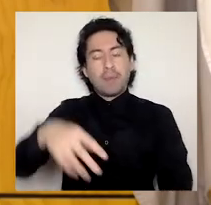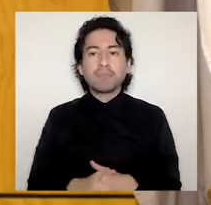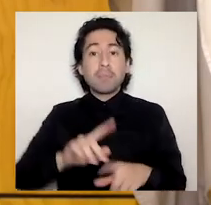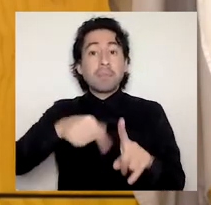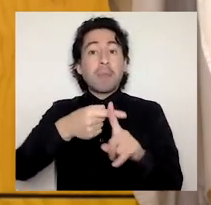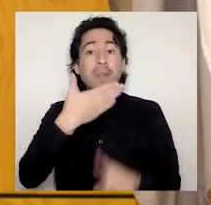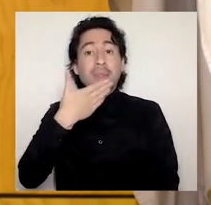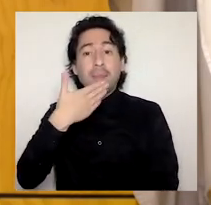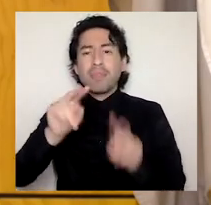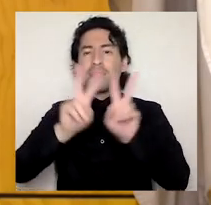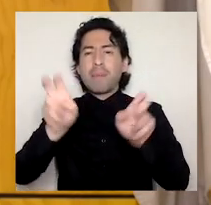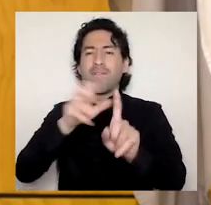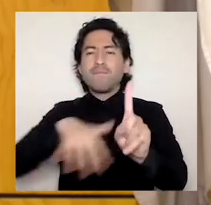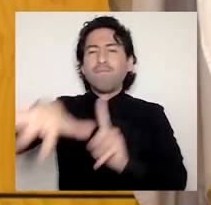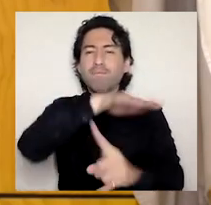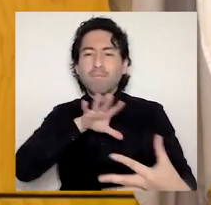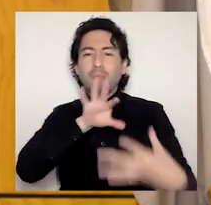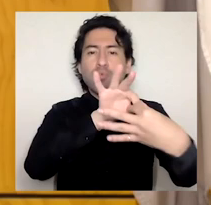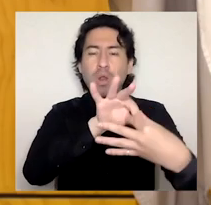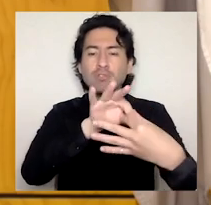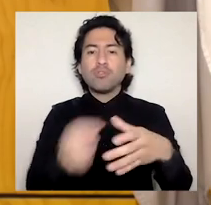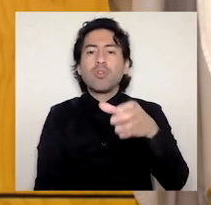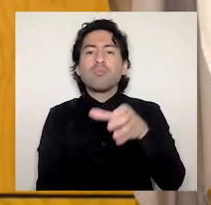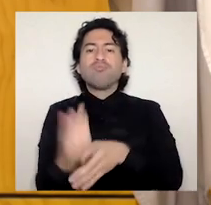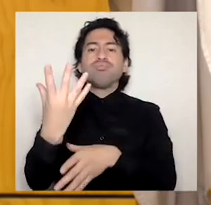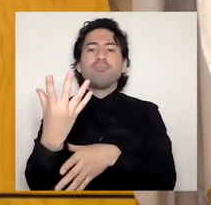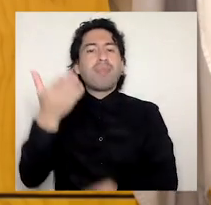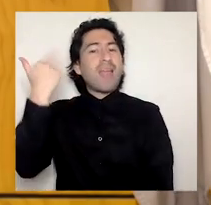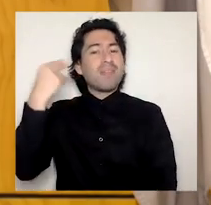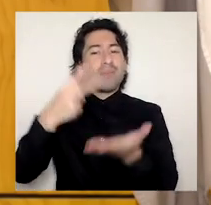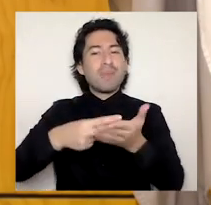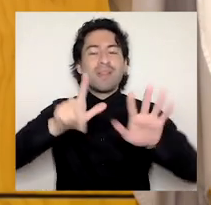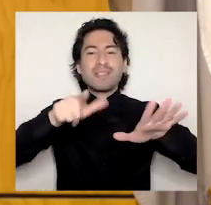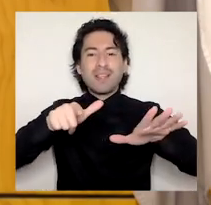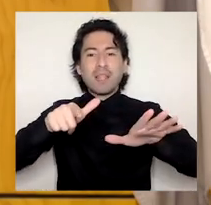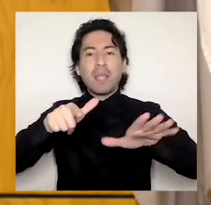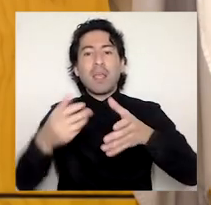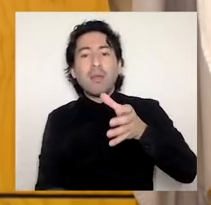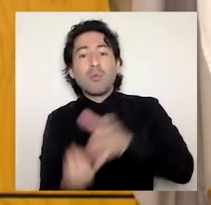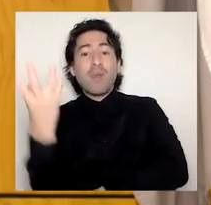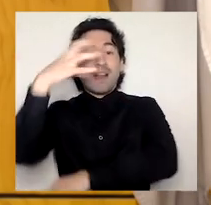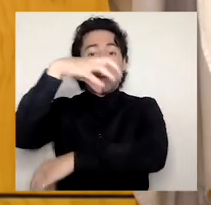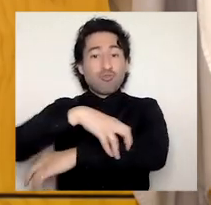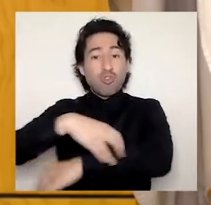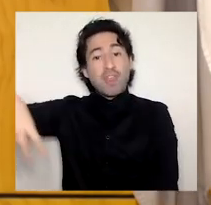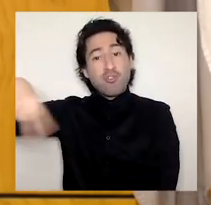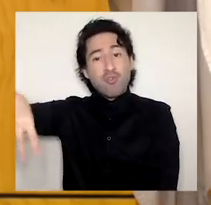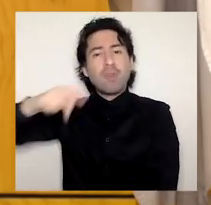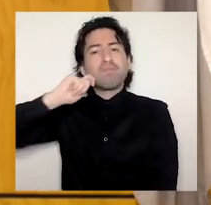la creación en el año 2017 de la región de Ñuble nos compromete con el desarrollo del territorio en donde